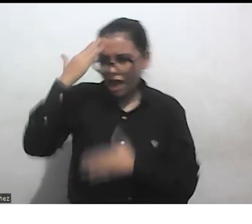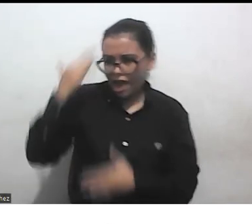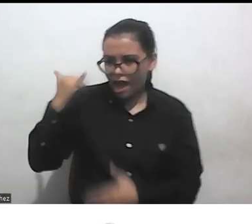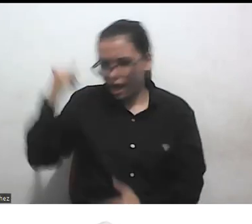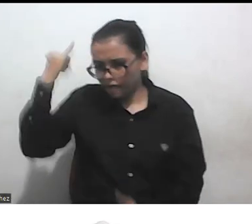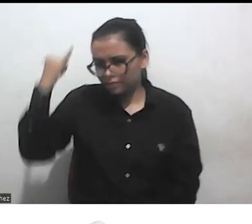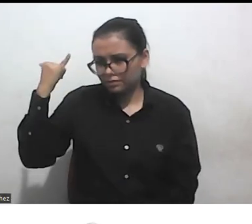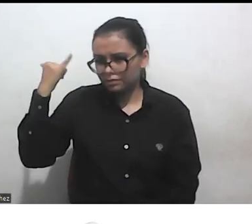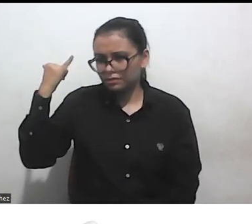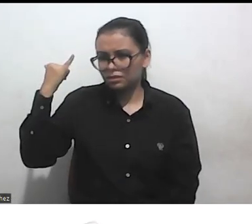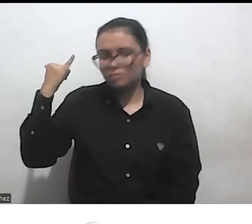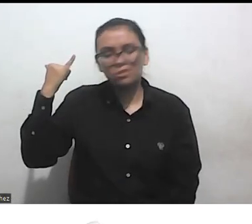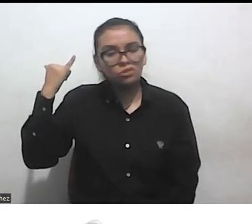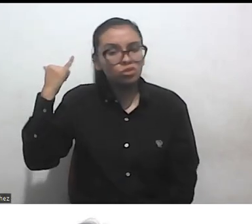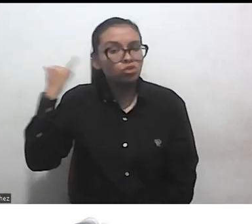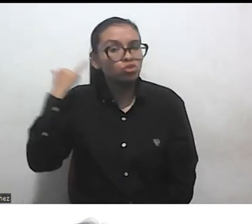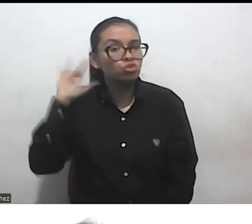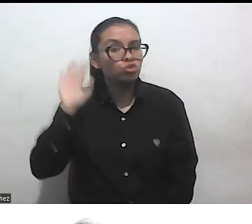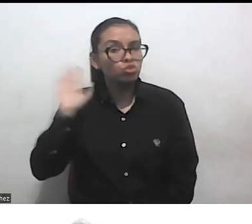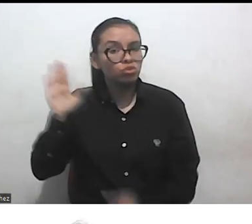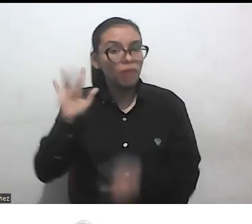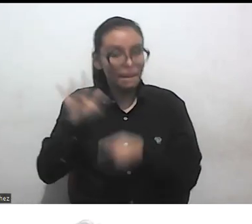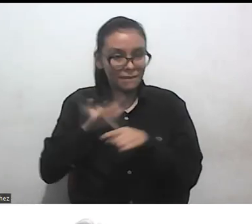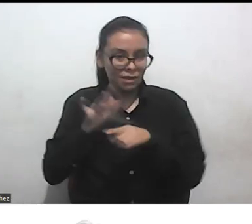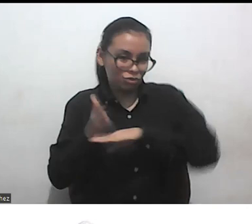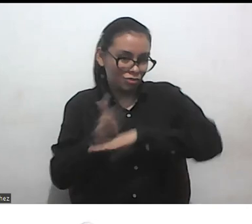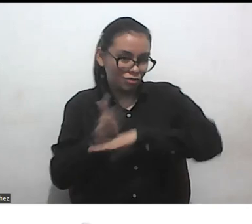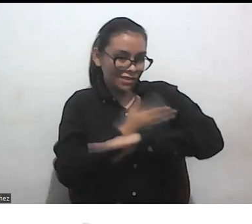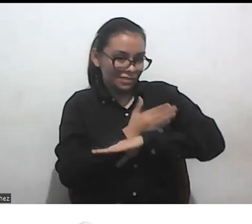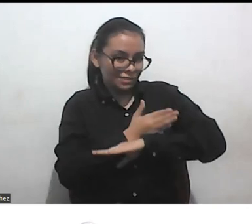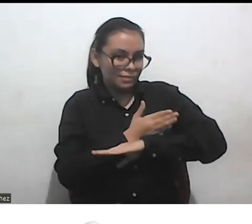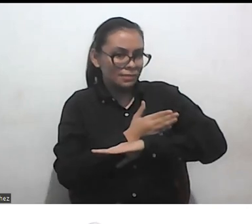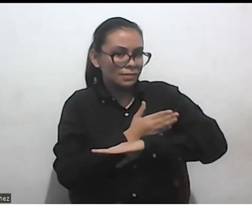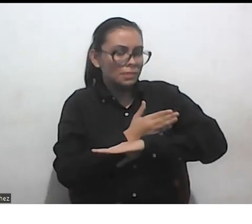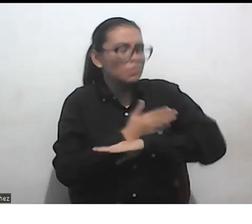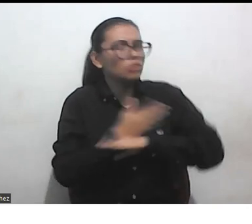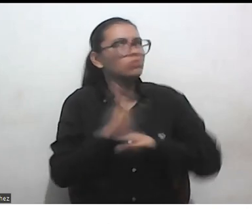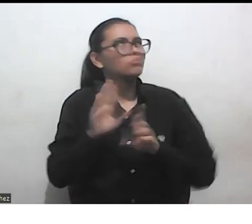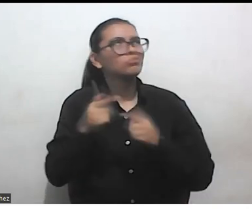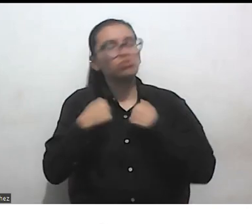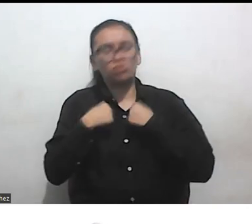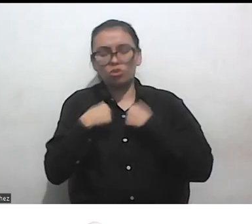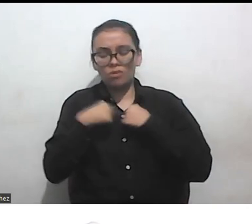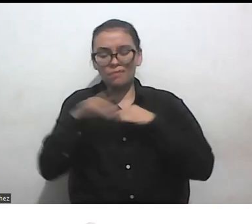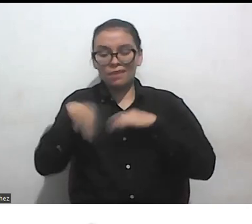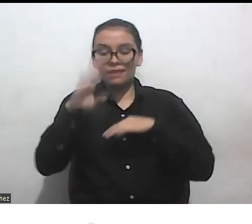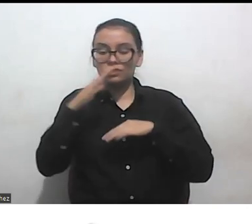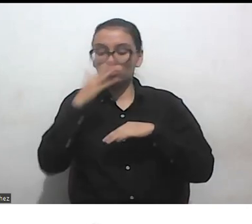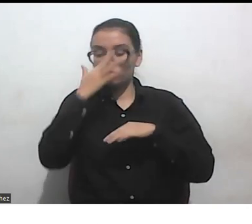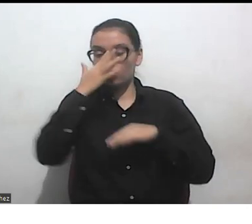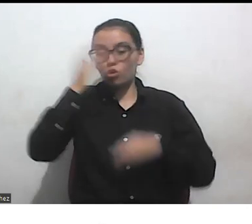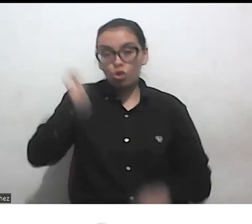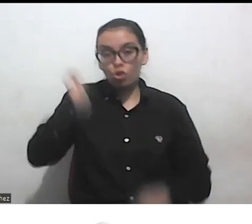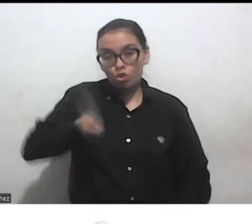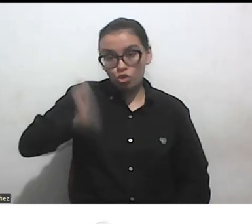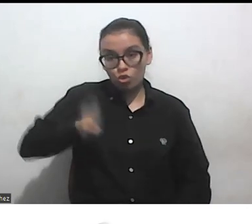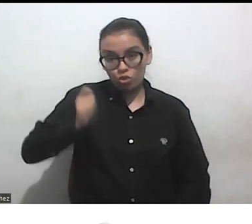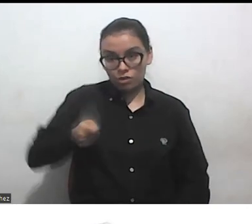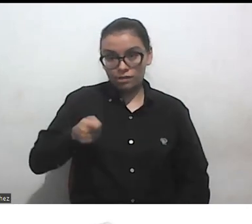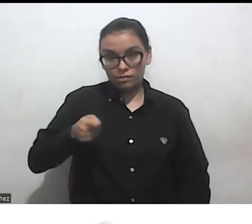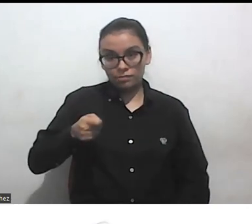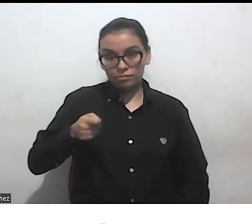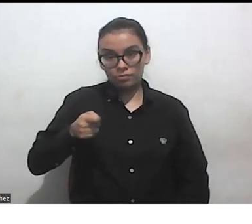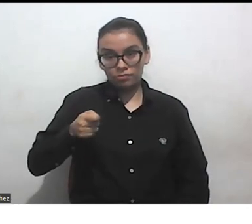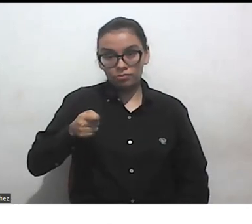para las aplicaciones que mencioné, sino que lo estaba pensando en el ámbito jurídico, cuando hay que